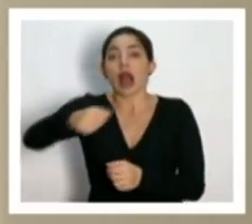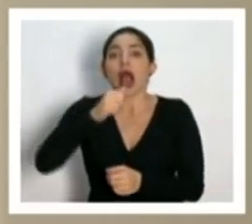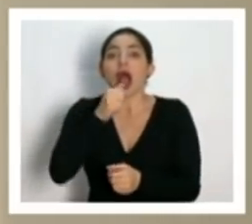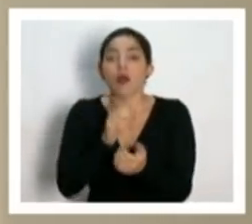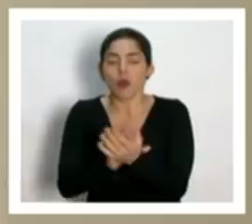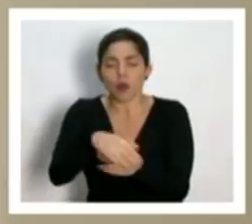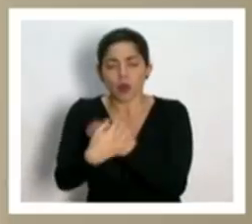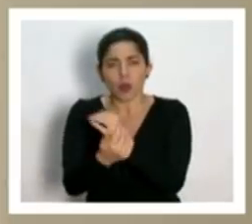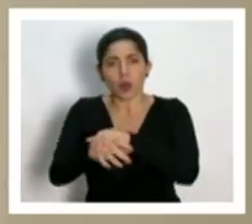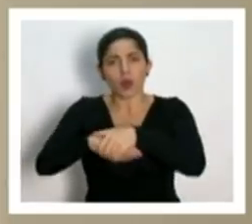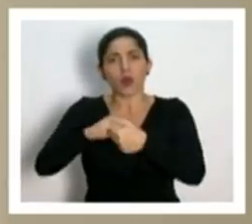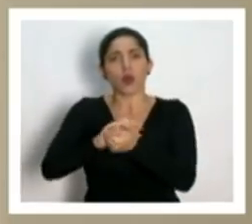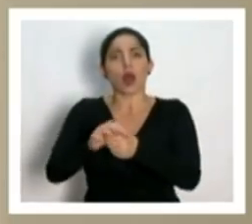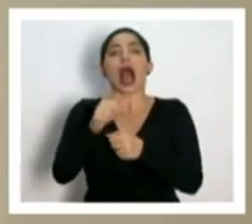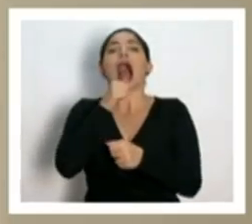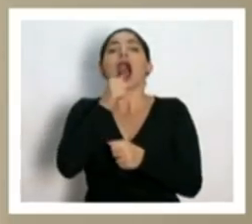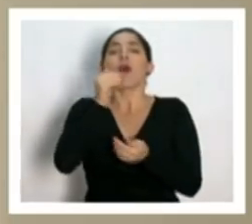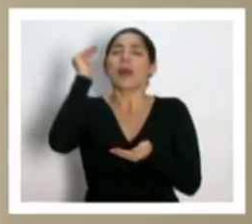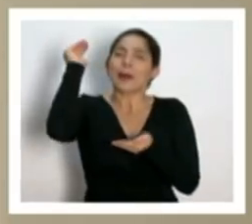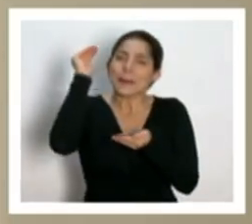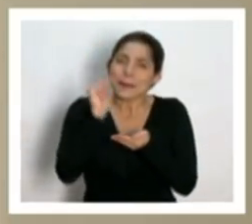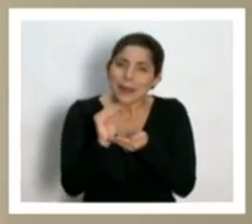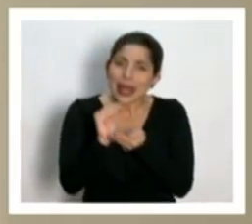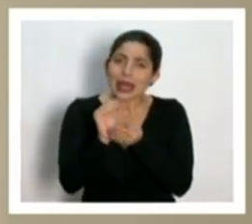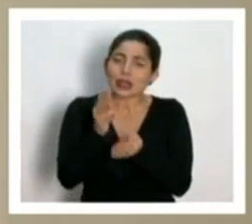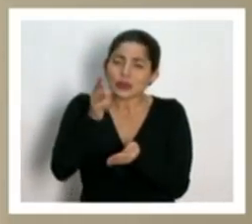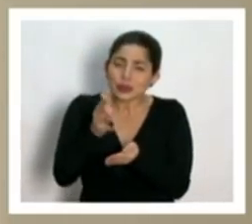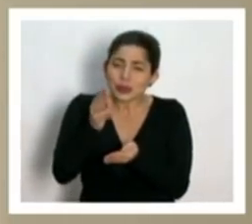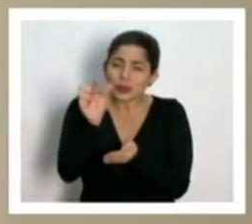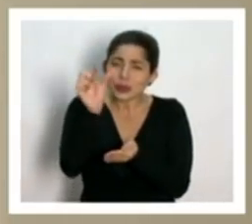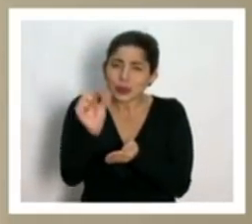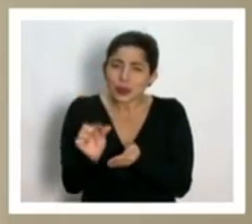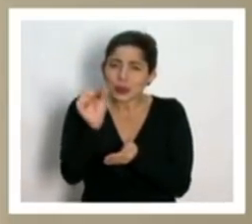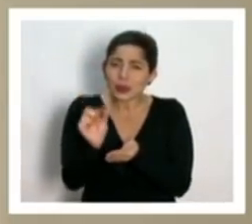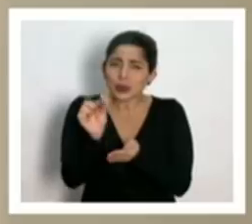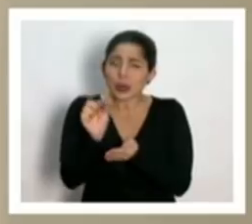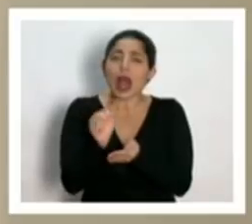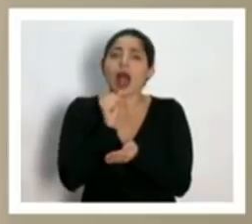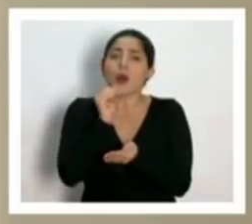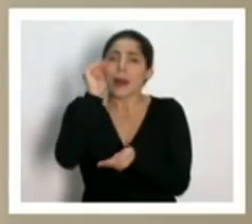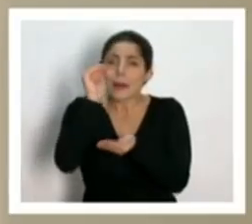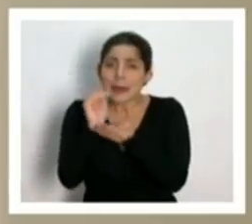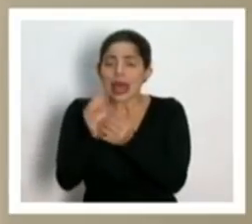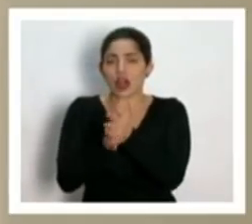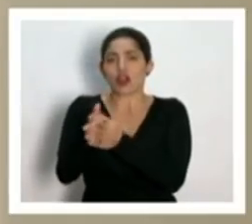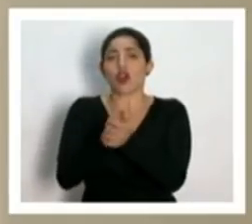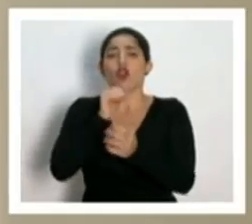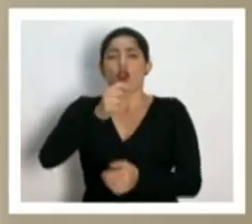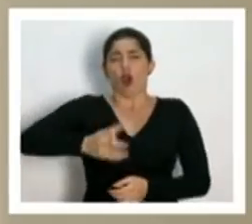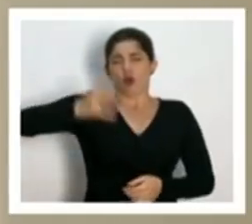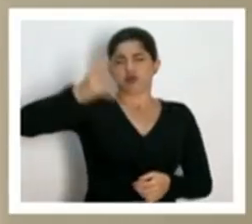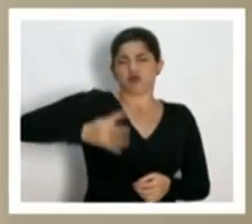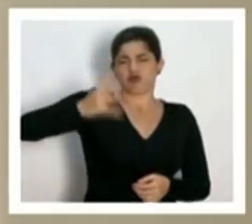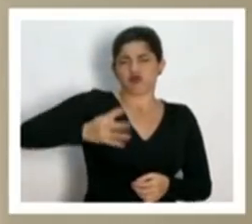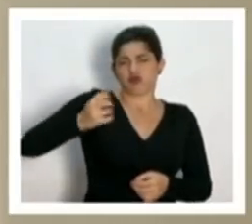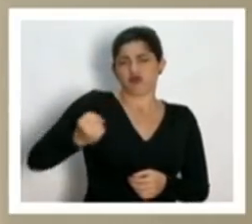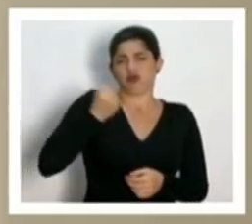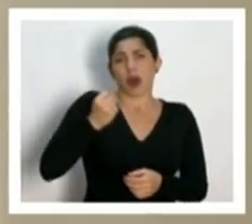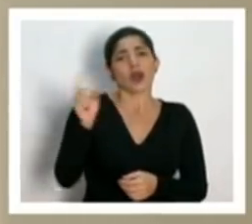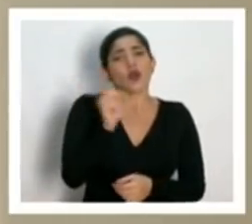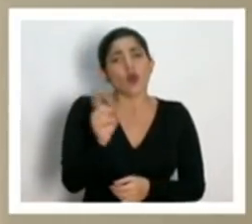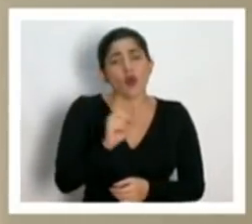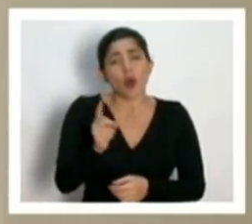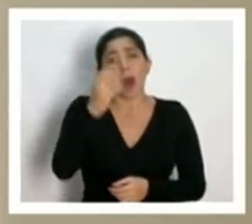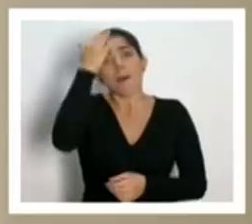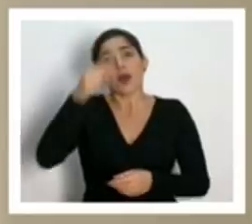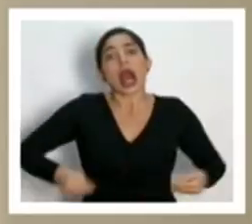mínima cantidad de agua posible. No estar usando todo el chorro abierto completo porque eso justamente